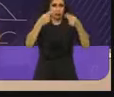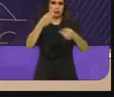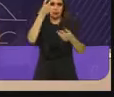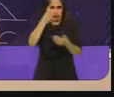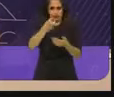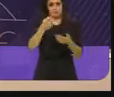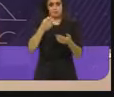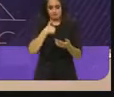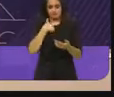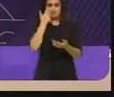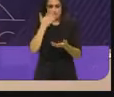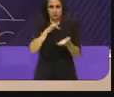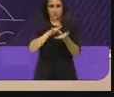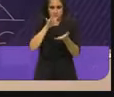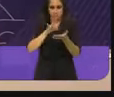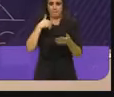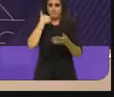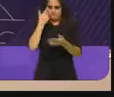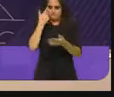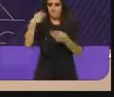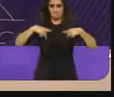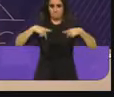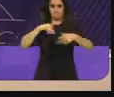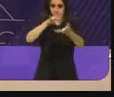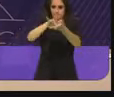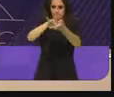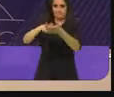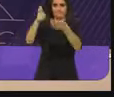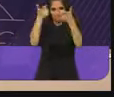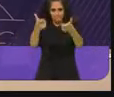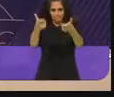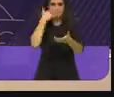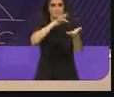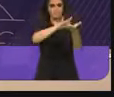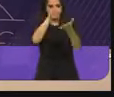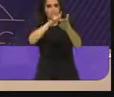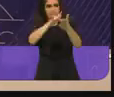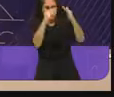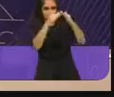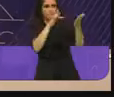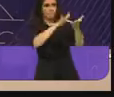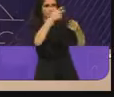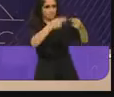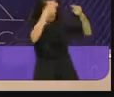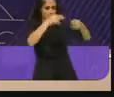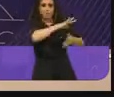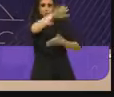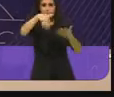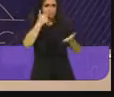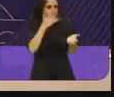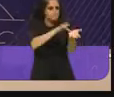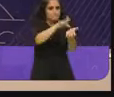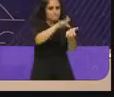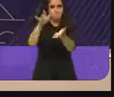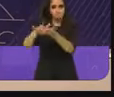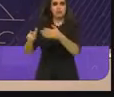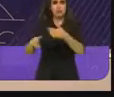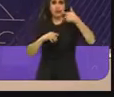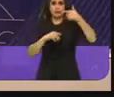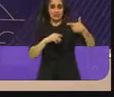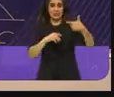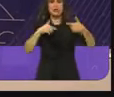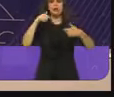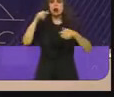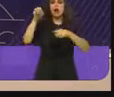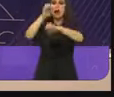economía solidaria, la economía popular y vamos a impulsar y mercados. Siete, vamos a apoyar a la micro, pequeña,